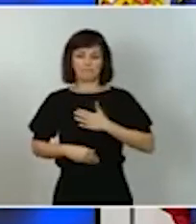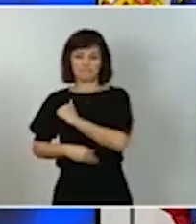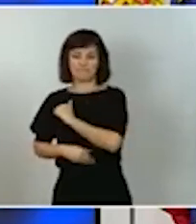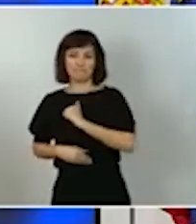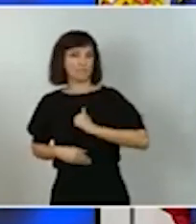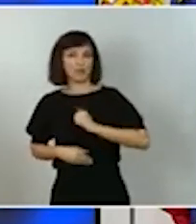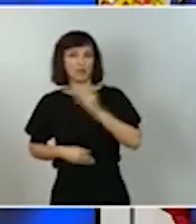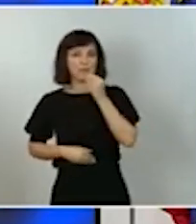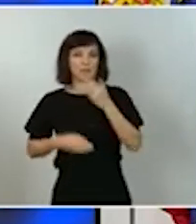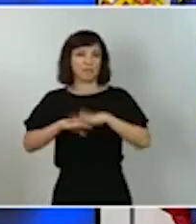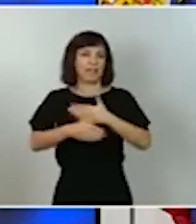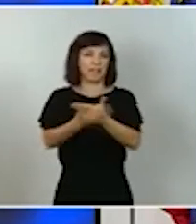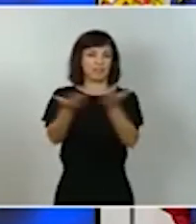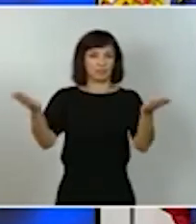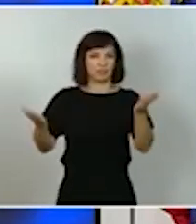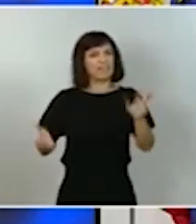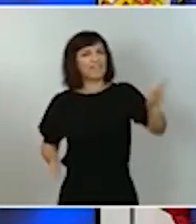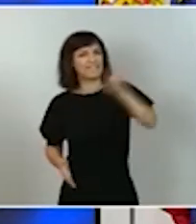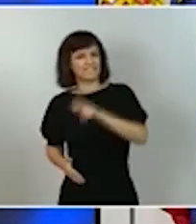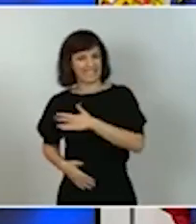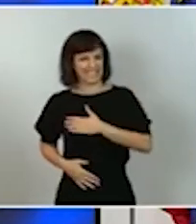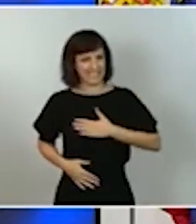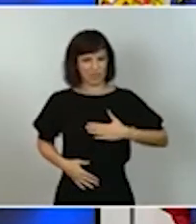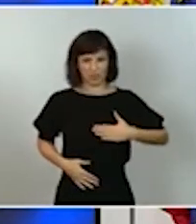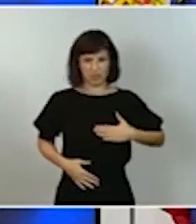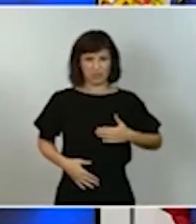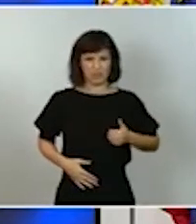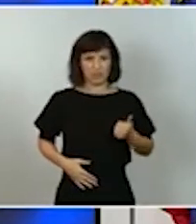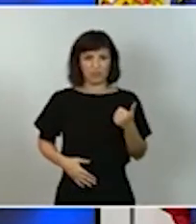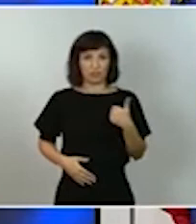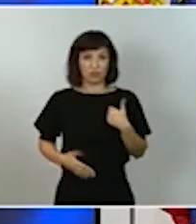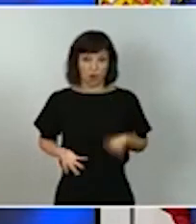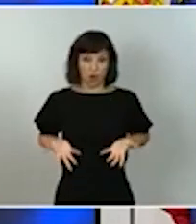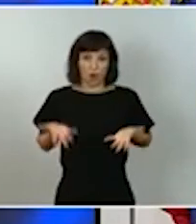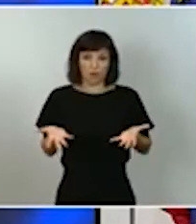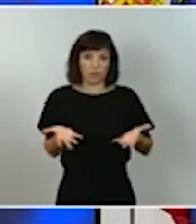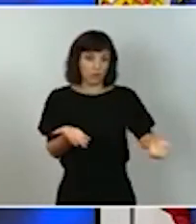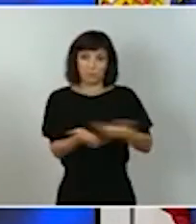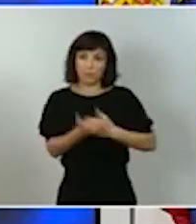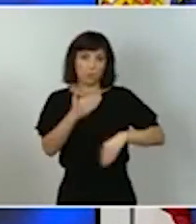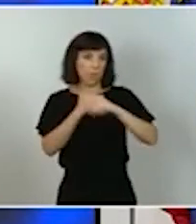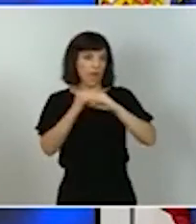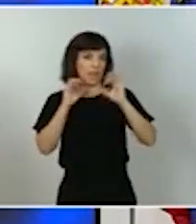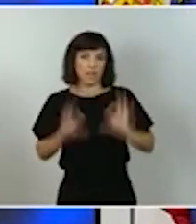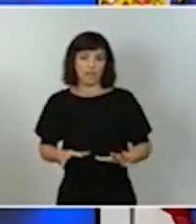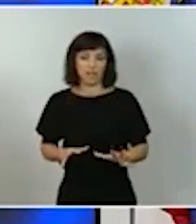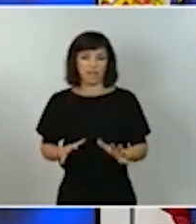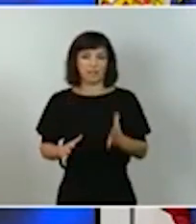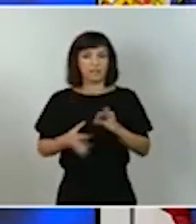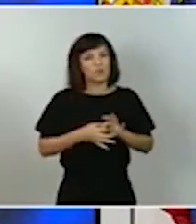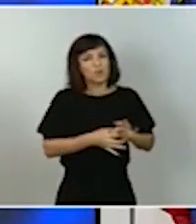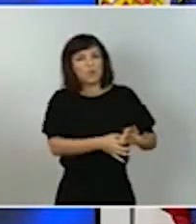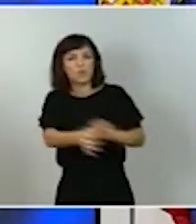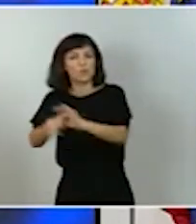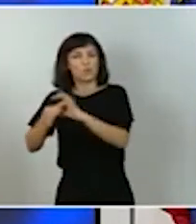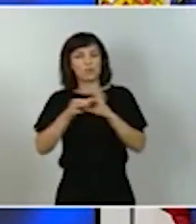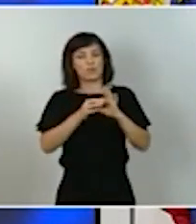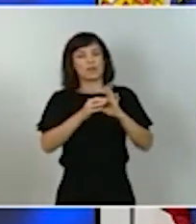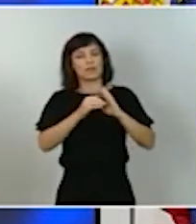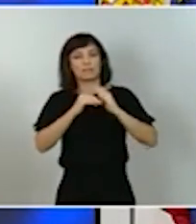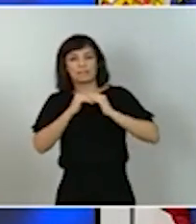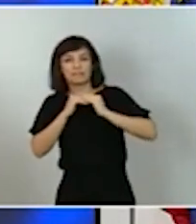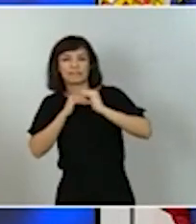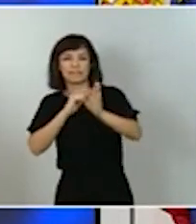quiero repetirlo no pido nada más de lo que ofrezco que es la unidad y la estabilidad para que la